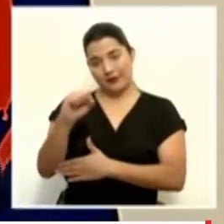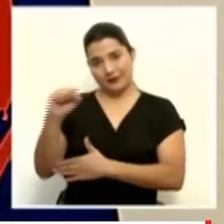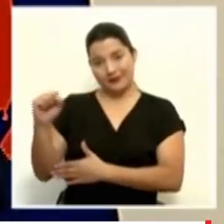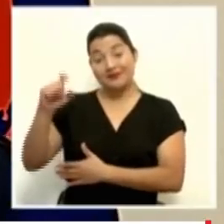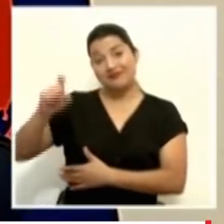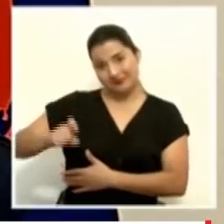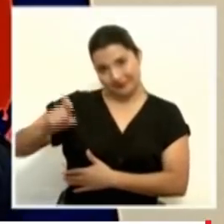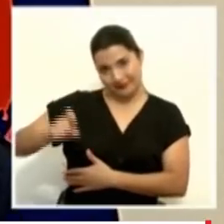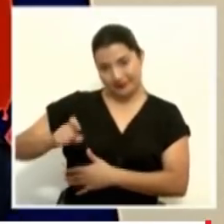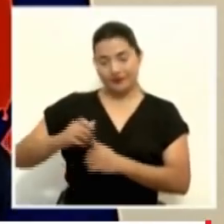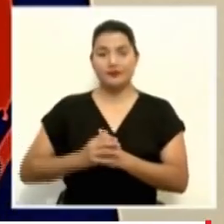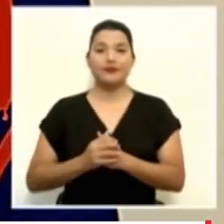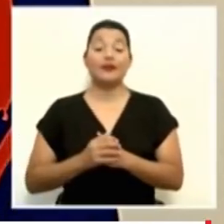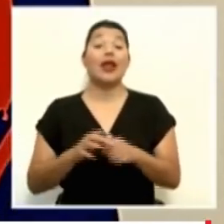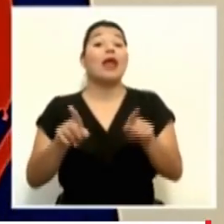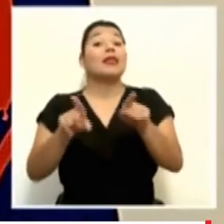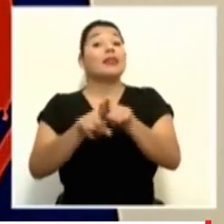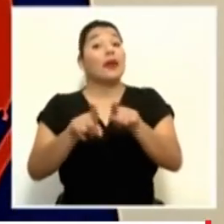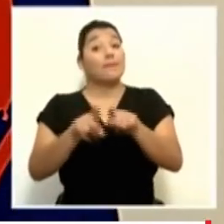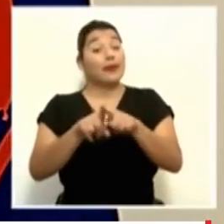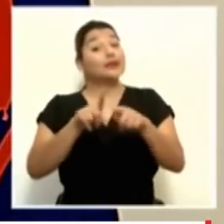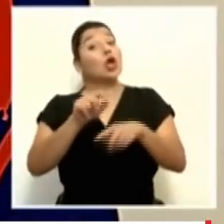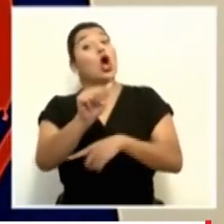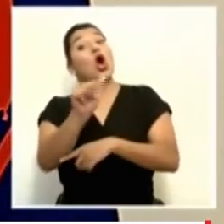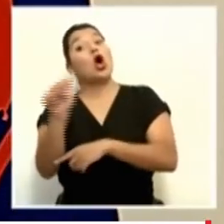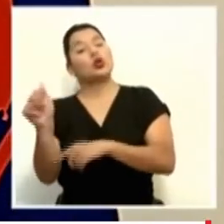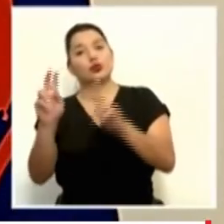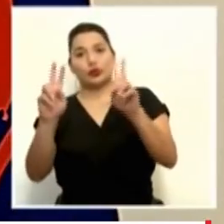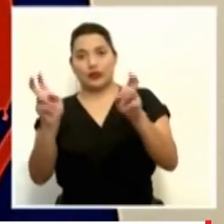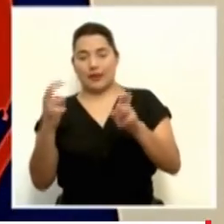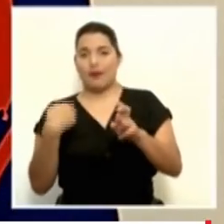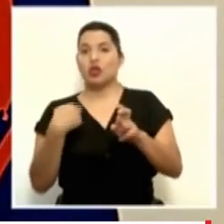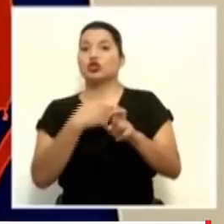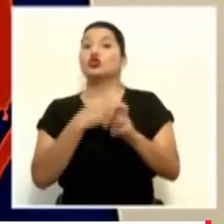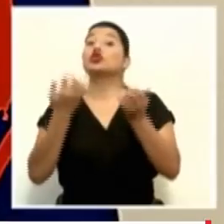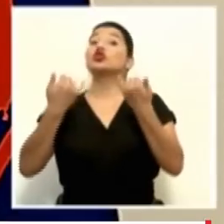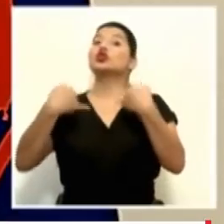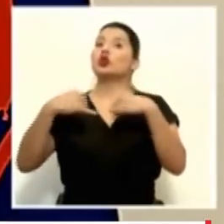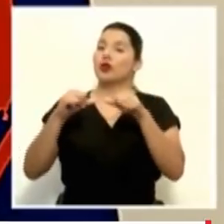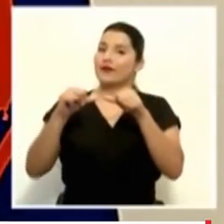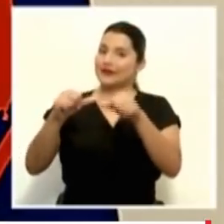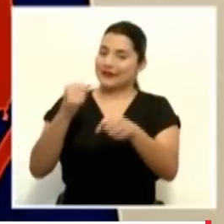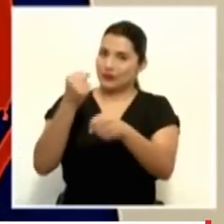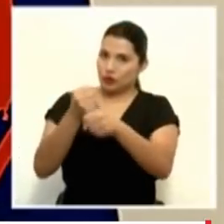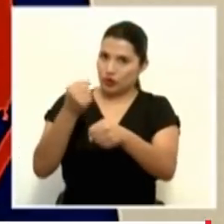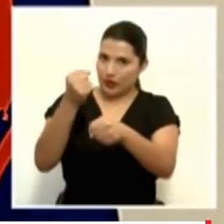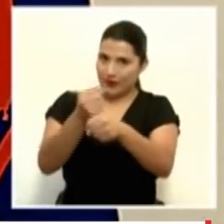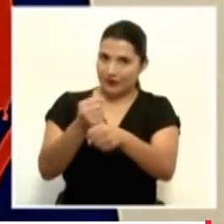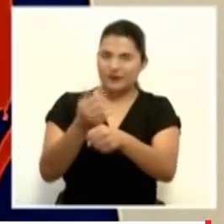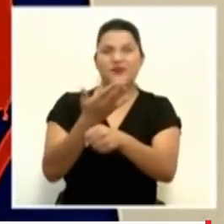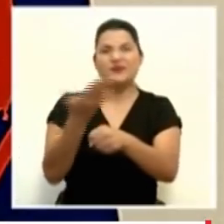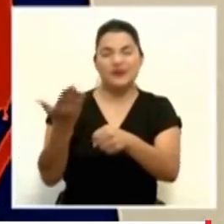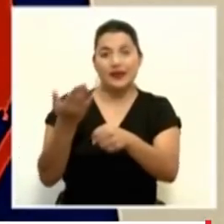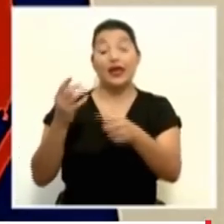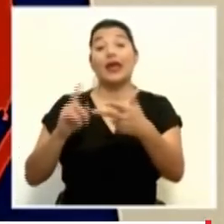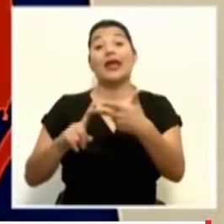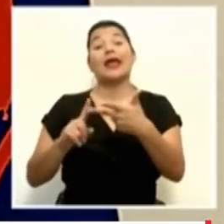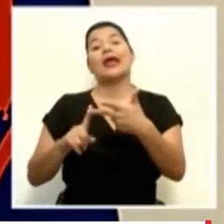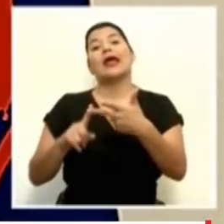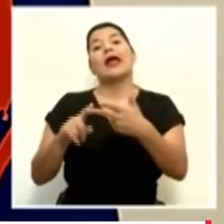Y otro tema que se sigue trabajando a pesar de que no hemos dado anuncios últimamente es en el tema de las terapias.